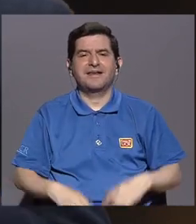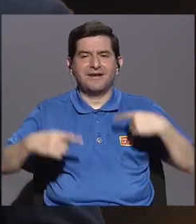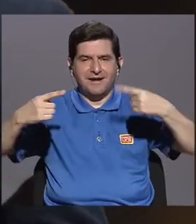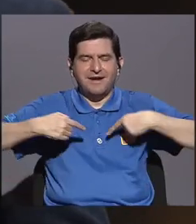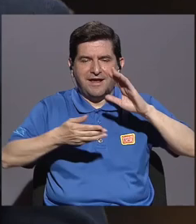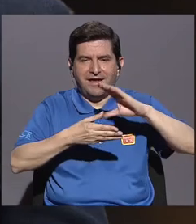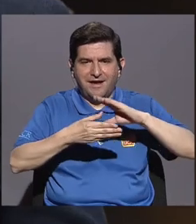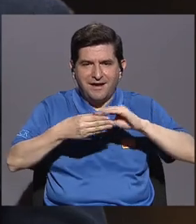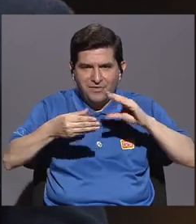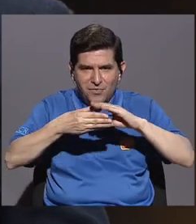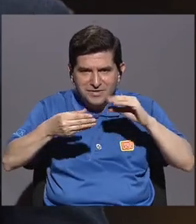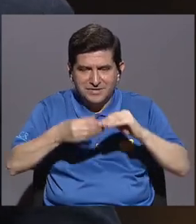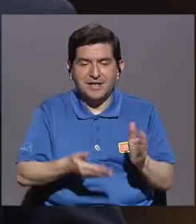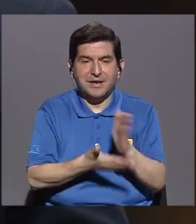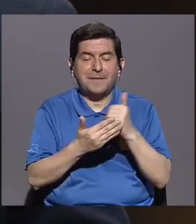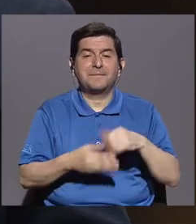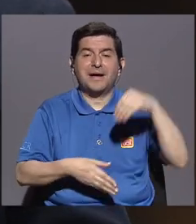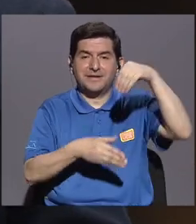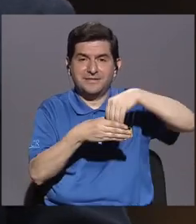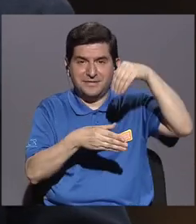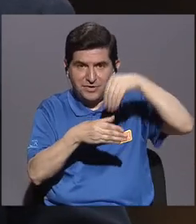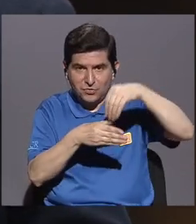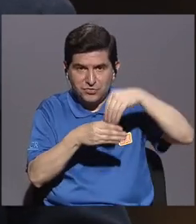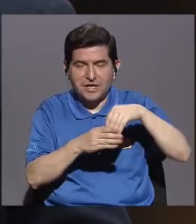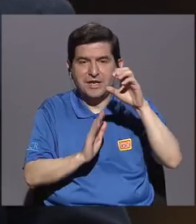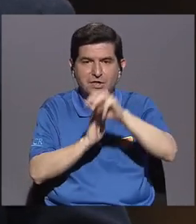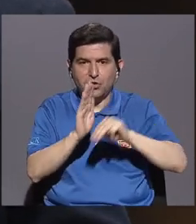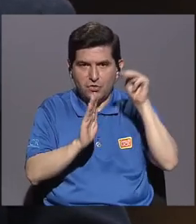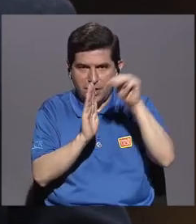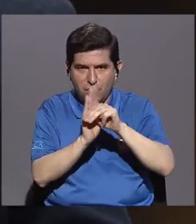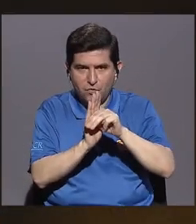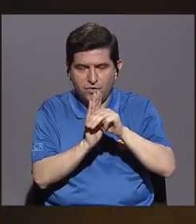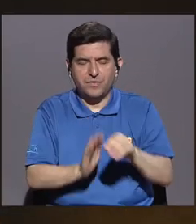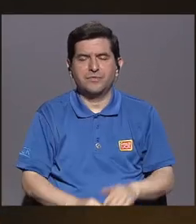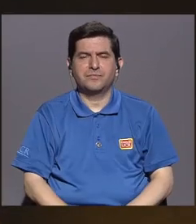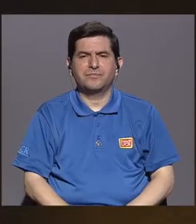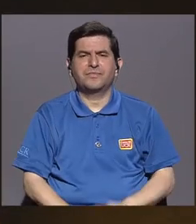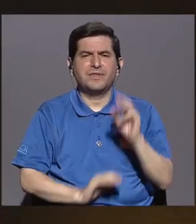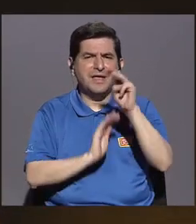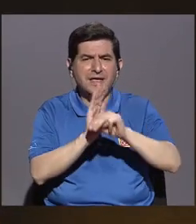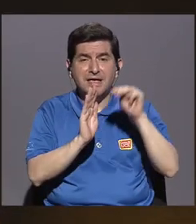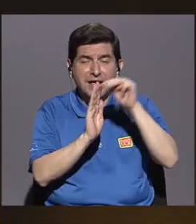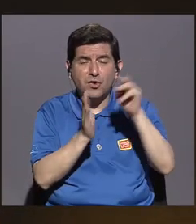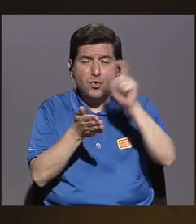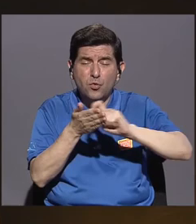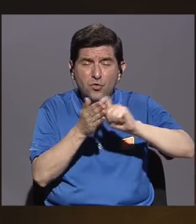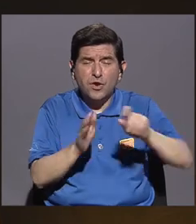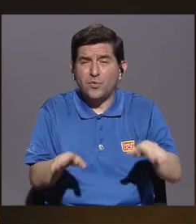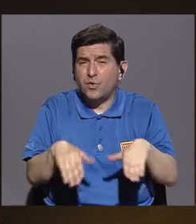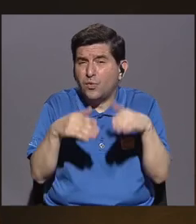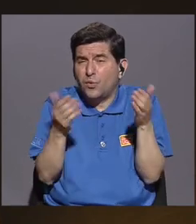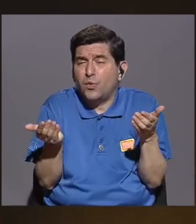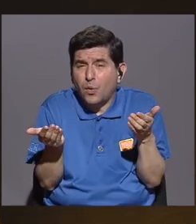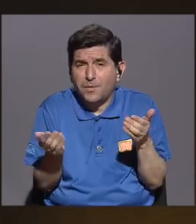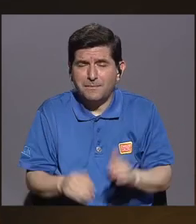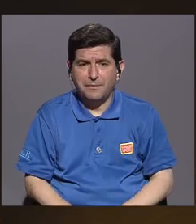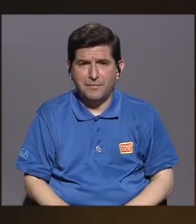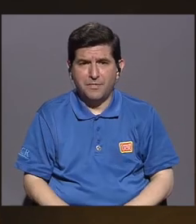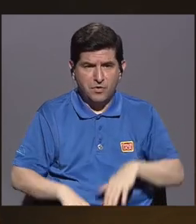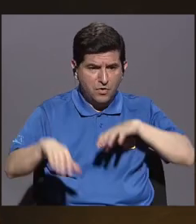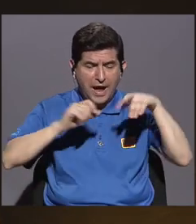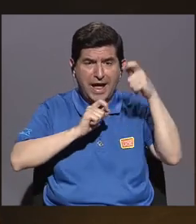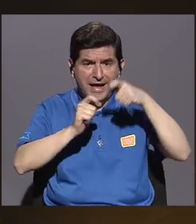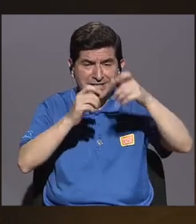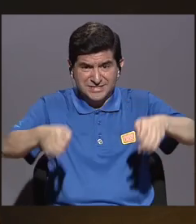ya como parte del currículo educativo en Costa Rica. ¿Cómo está el currículo en primaria? ¿Existe algo como una